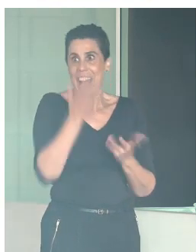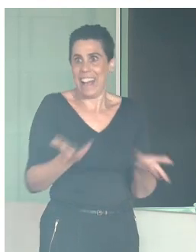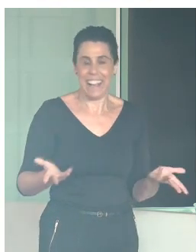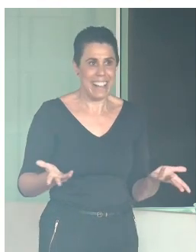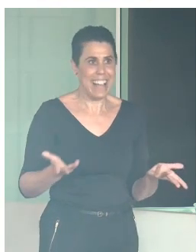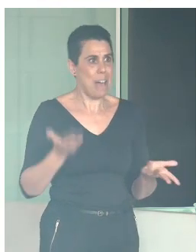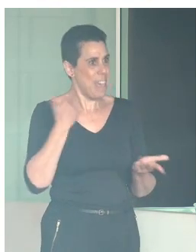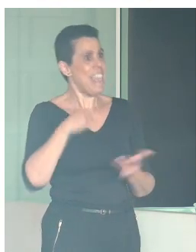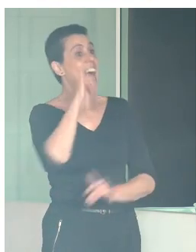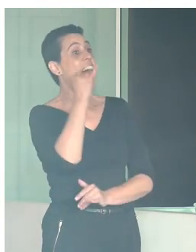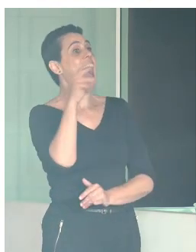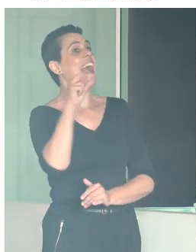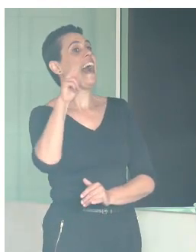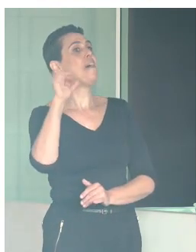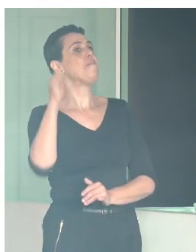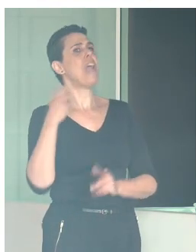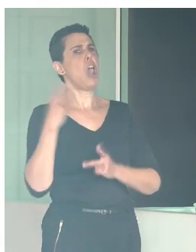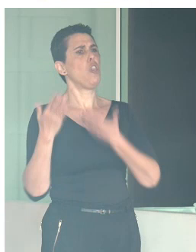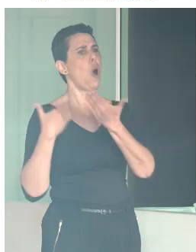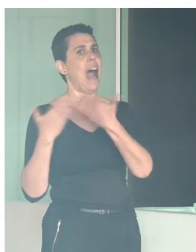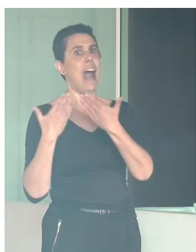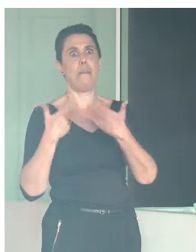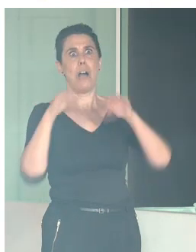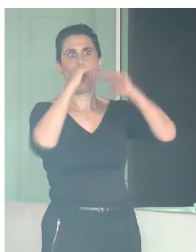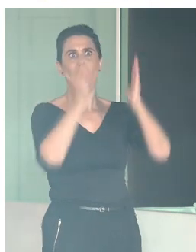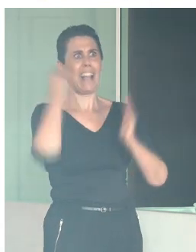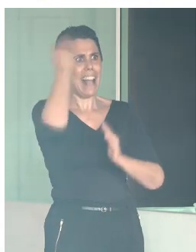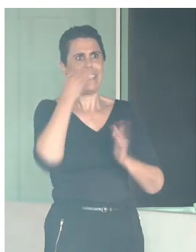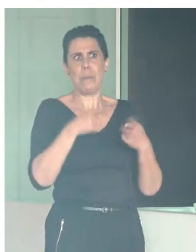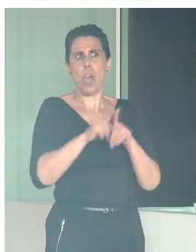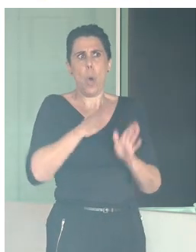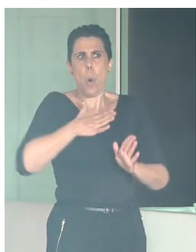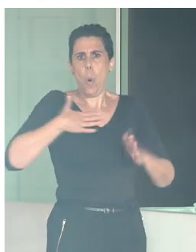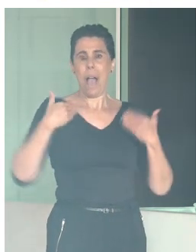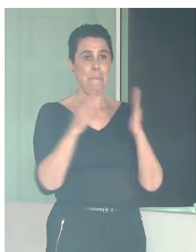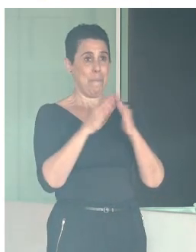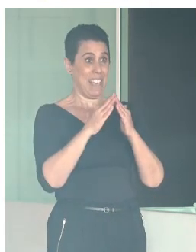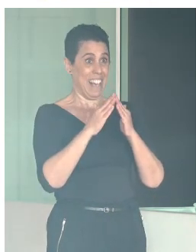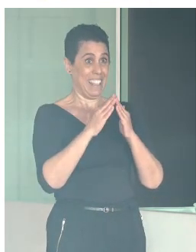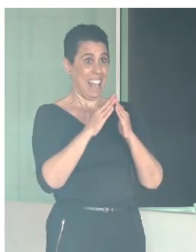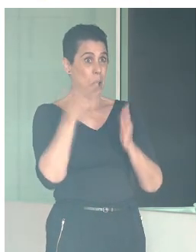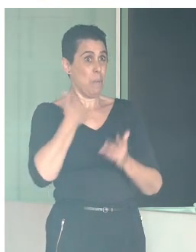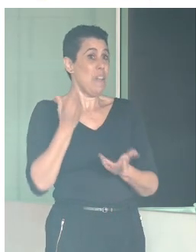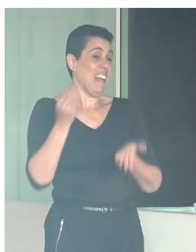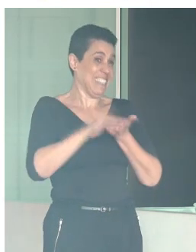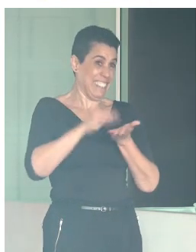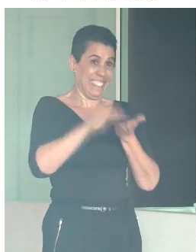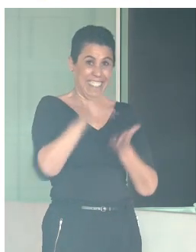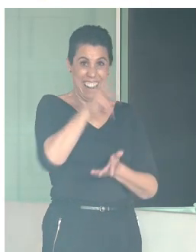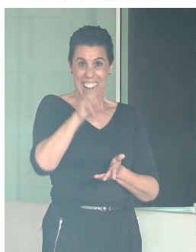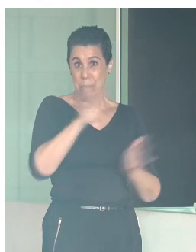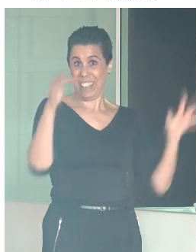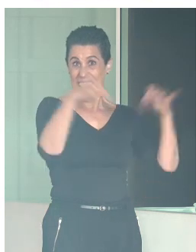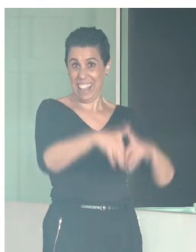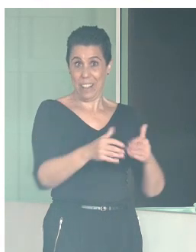decíamos, Javier, es casi una segunda o tercera casa, porque no es la primera vez que hacemos un encuentro aquí, él lo sabe, que desde la